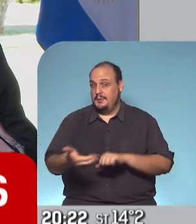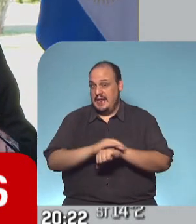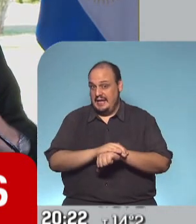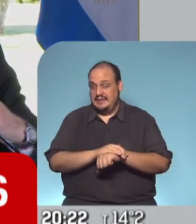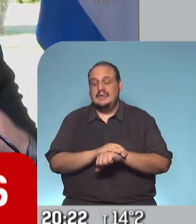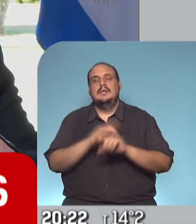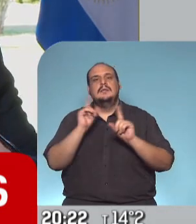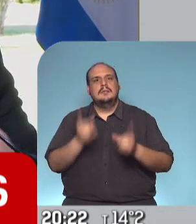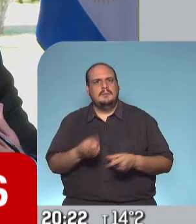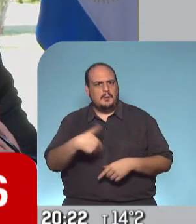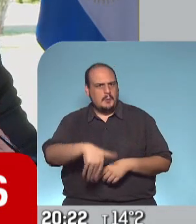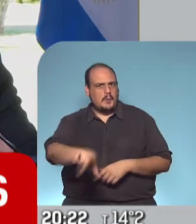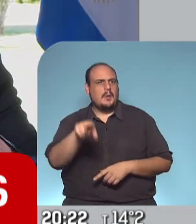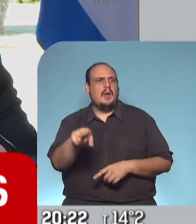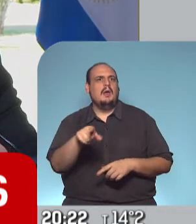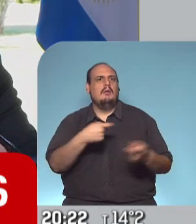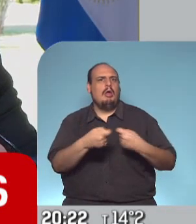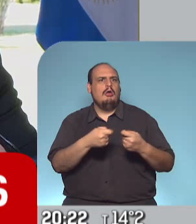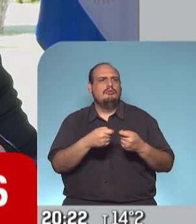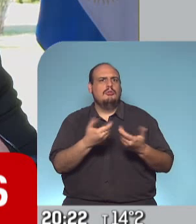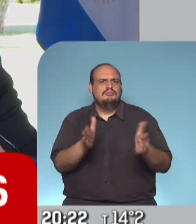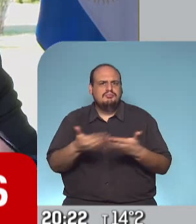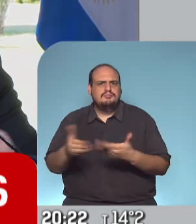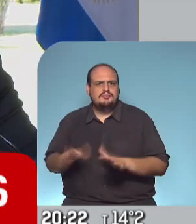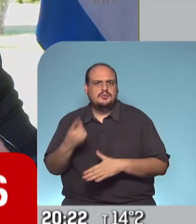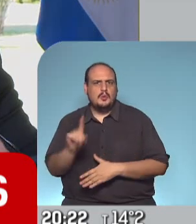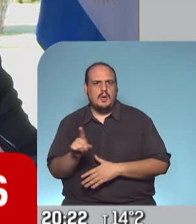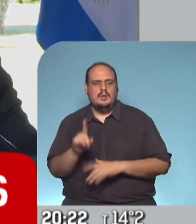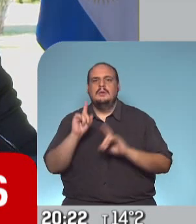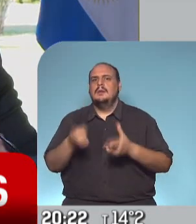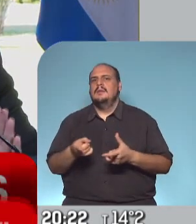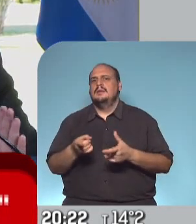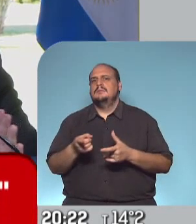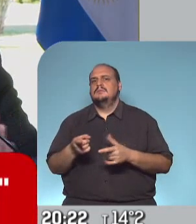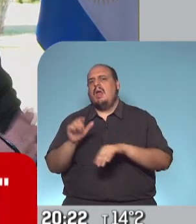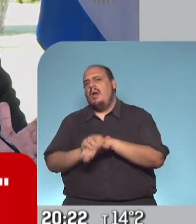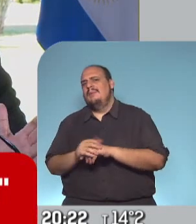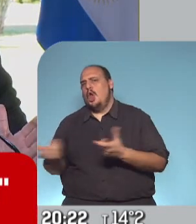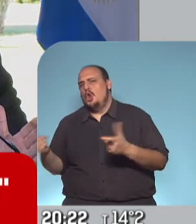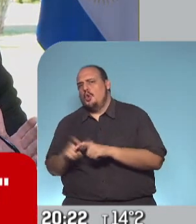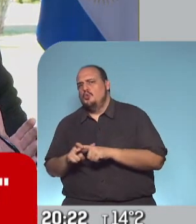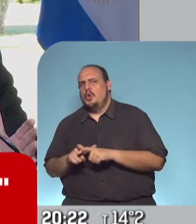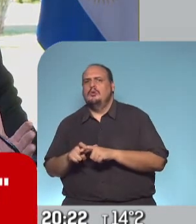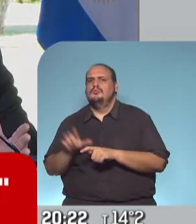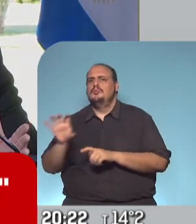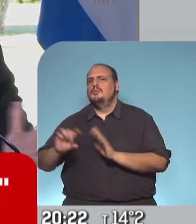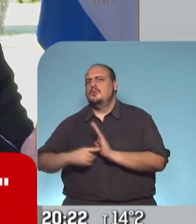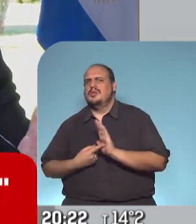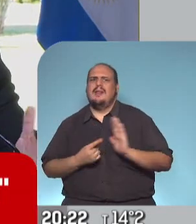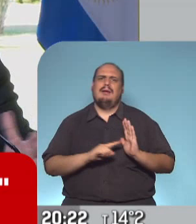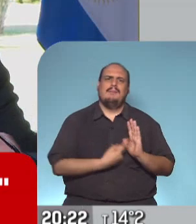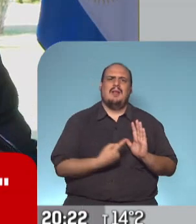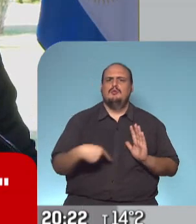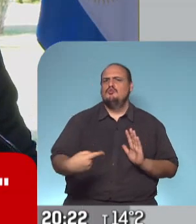y recordamos qué es lo que se puede abrir en minutos por ejemplo nos preguntamos las reuniones sociales en Ciudad de Buenos Aires en Provincia de Buenos Aires para cuándo qué es lo que tiene